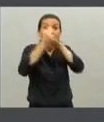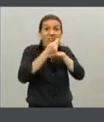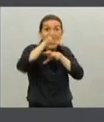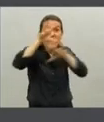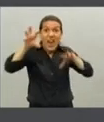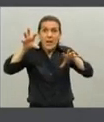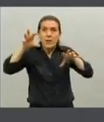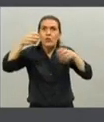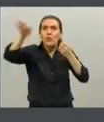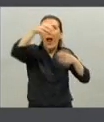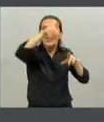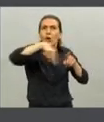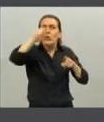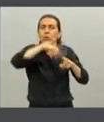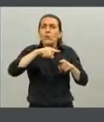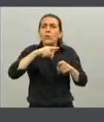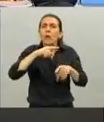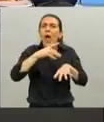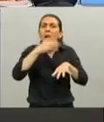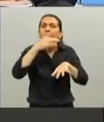casos en los últimos 14 días.